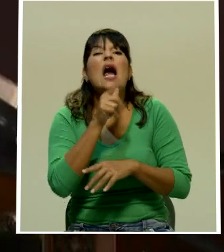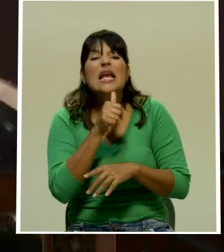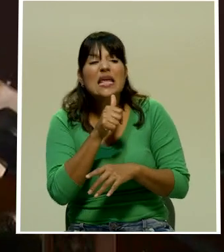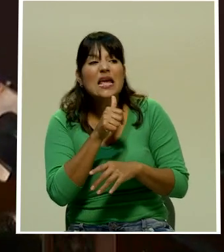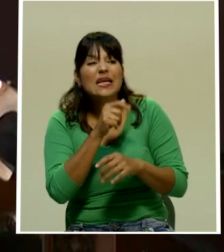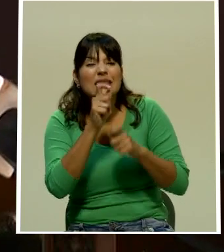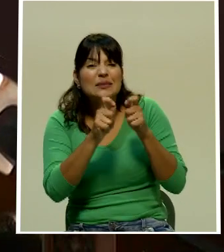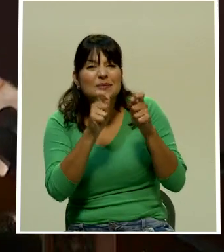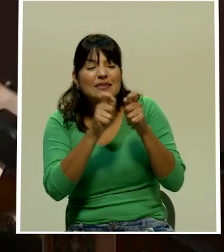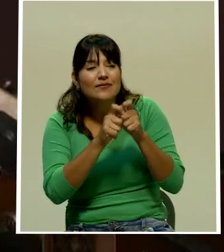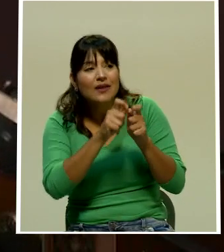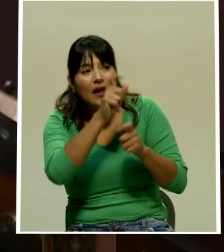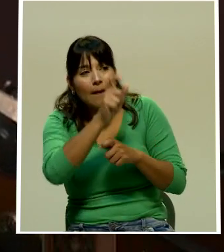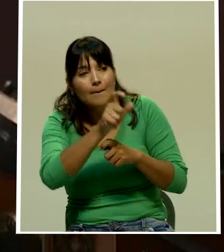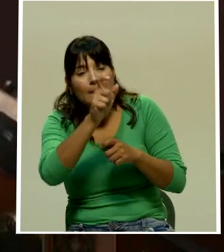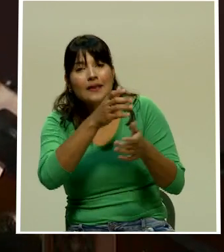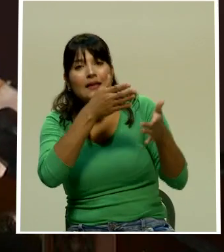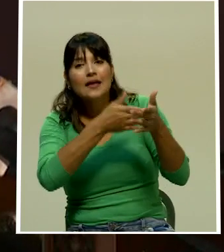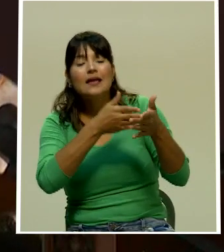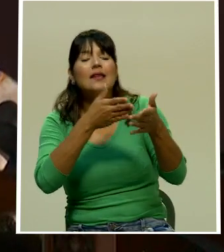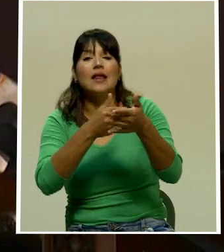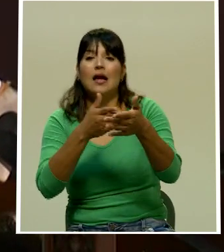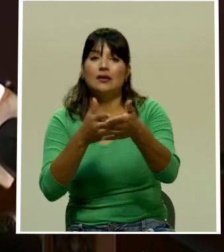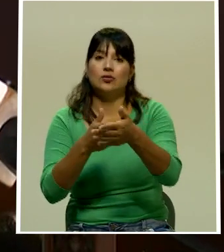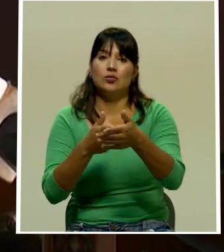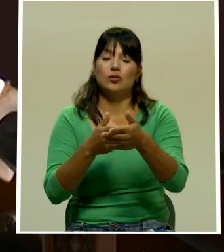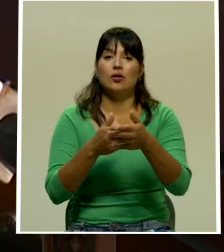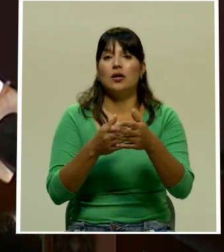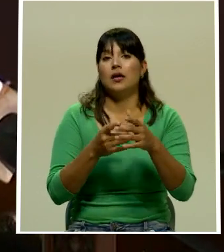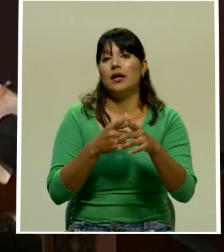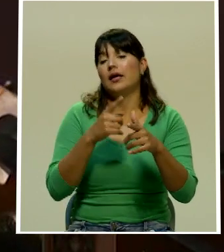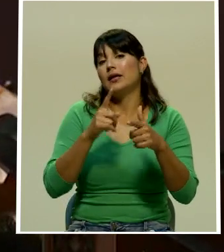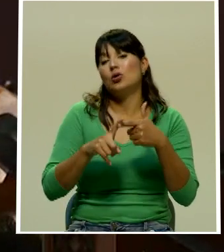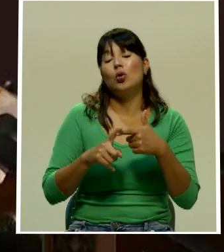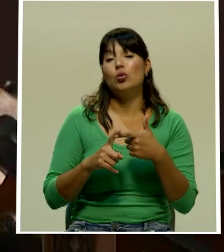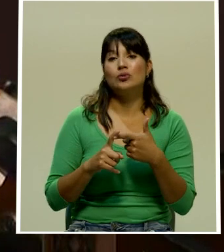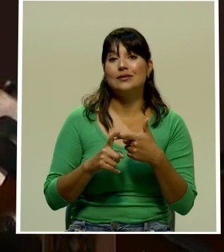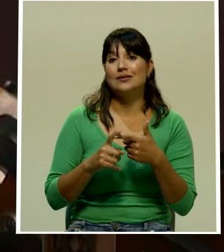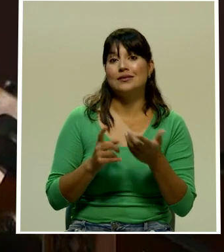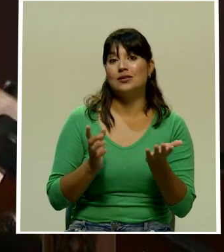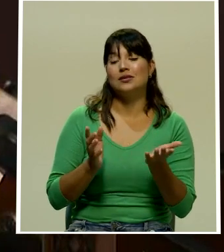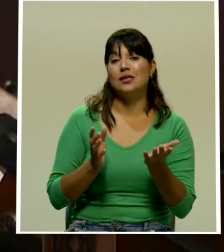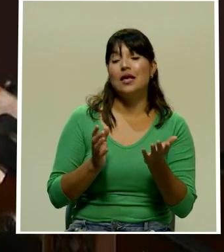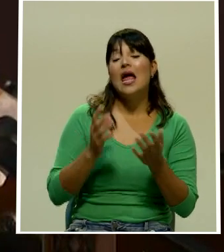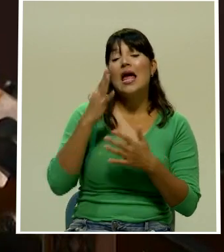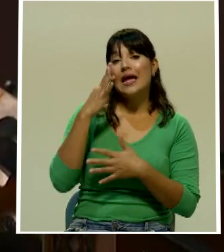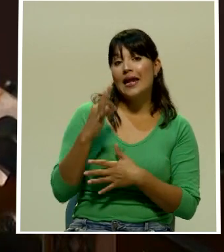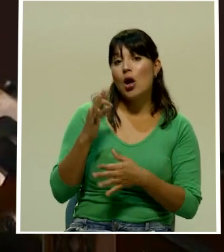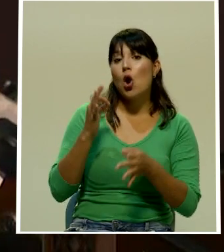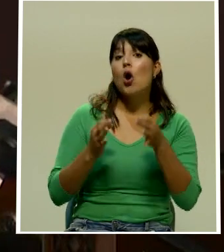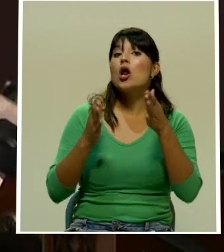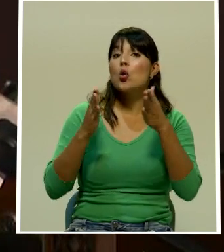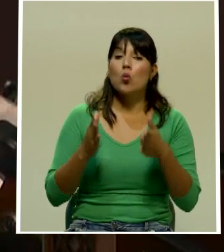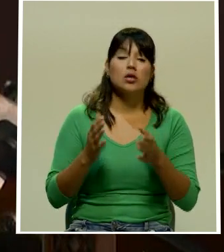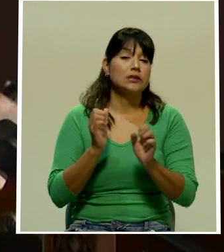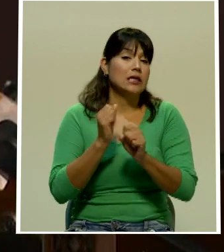causando y aquí no tendríamos cómo individualizar a esa víctima y para efectos míos creo que el juez ha hecho una buena valoración de lo que se ha dado.